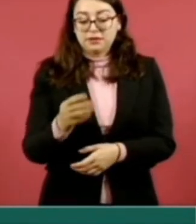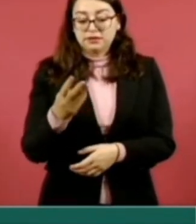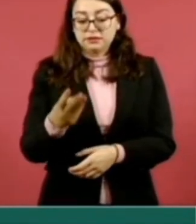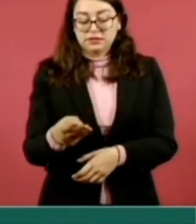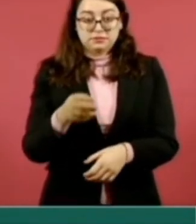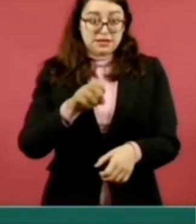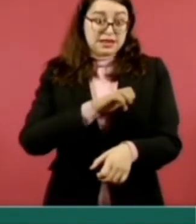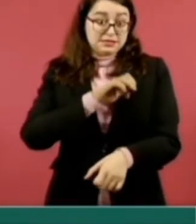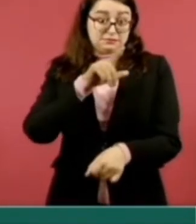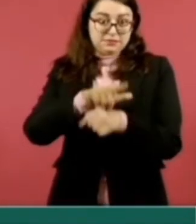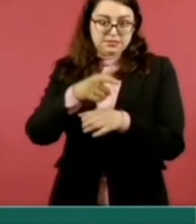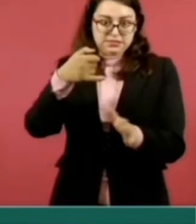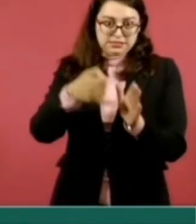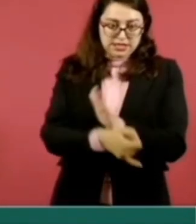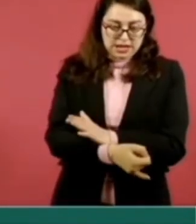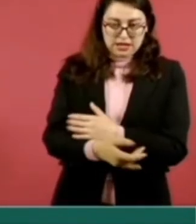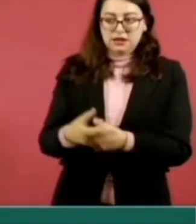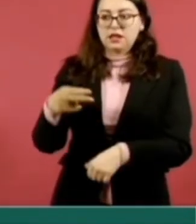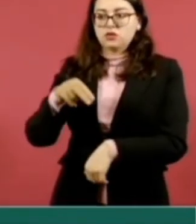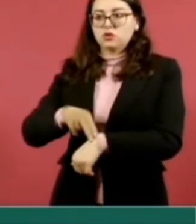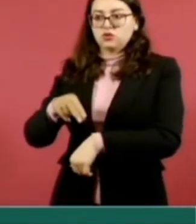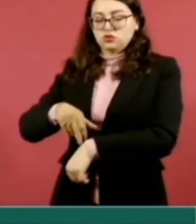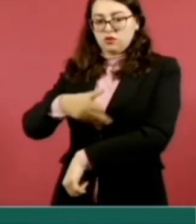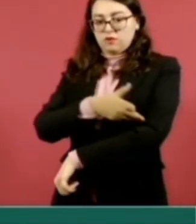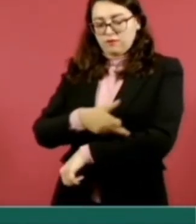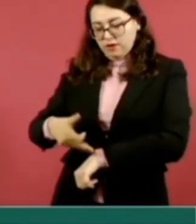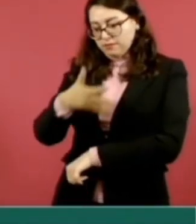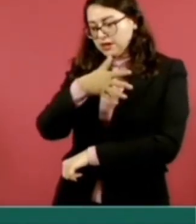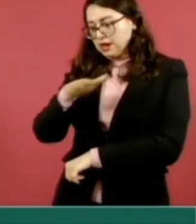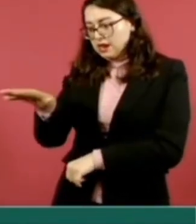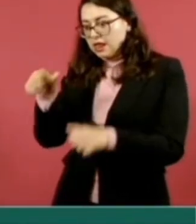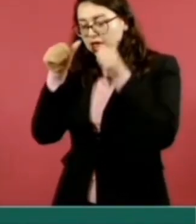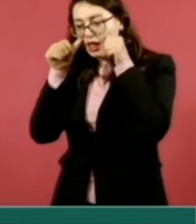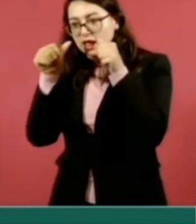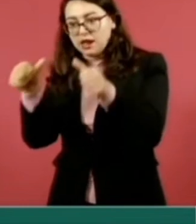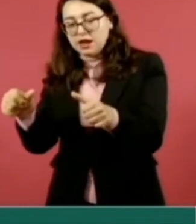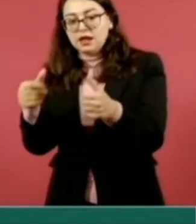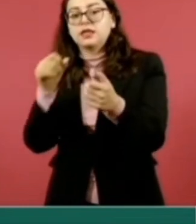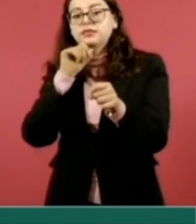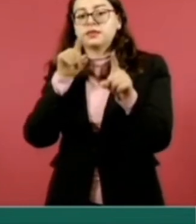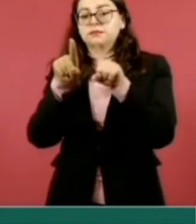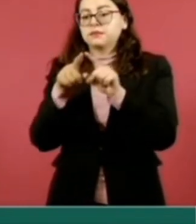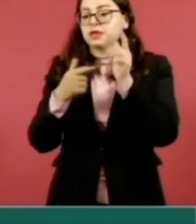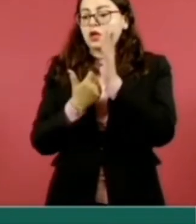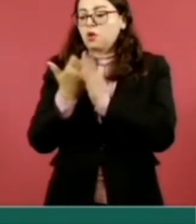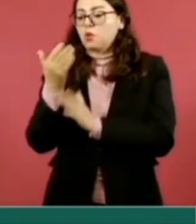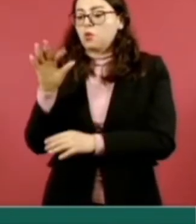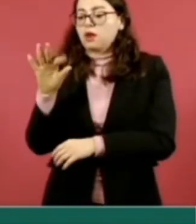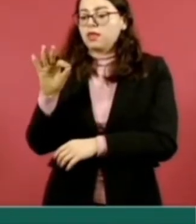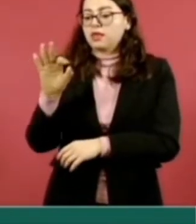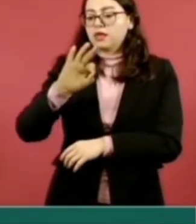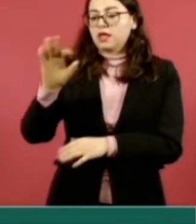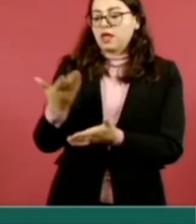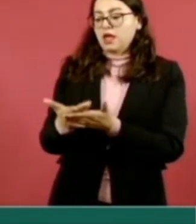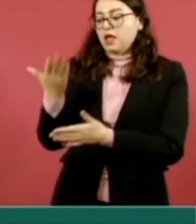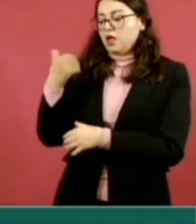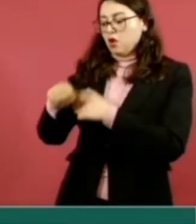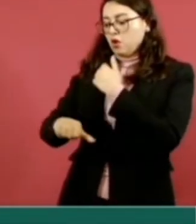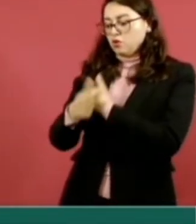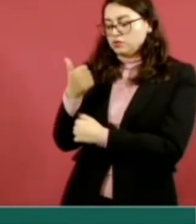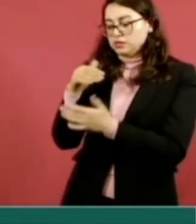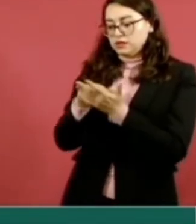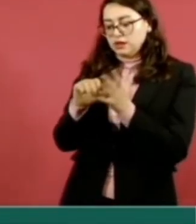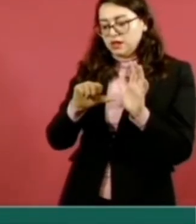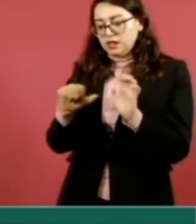consultas en un mes. Las consultas de medicina familiar también tuvieron un considerable incremento en 40 por ciento, pasaron de 11 mil 600